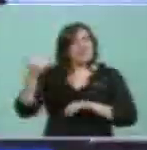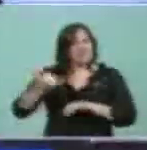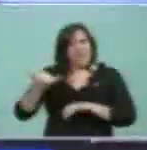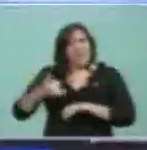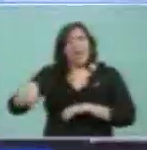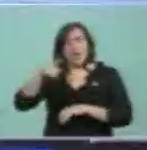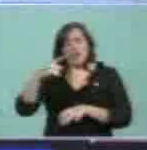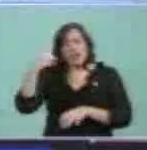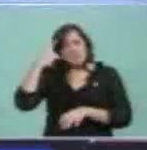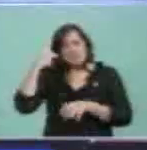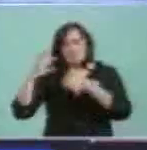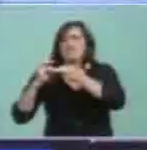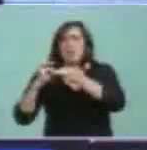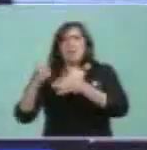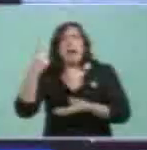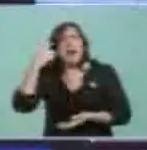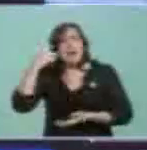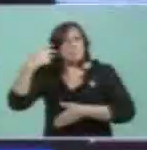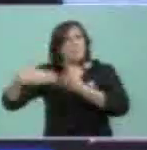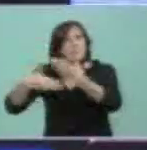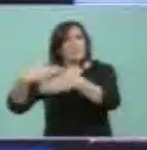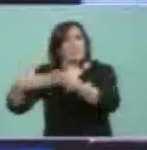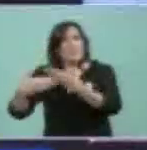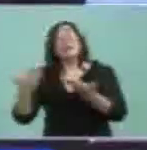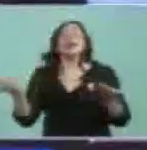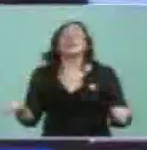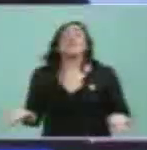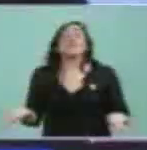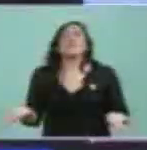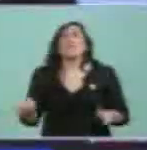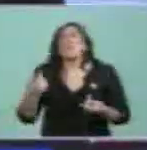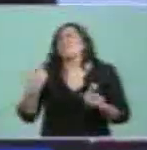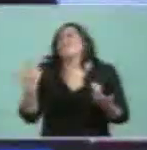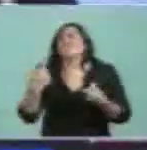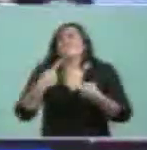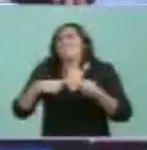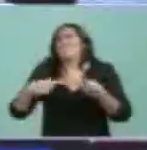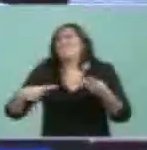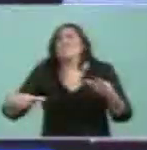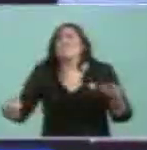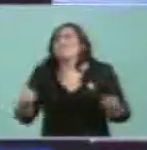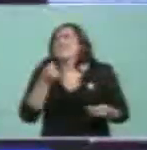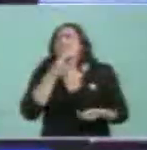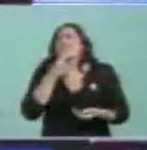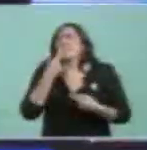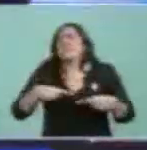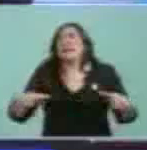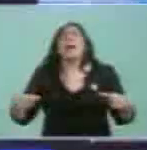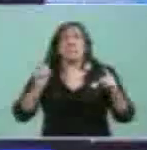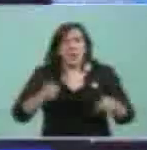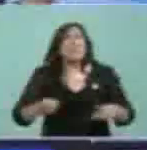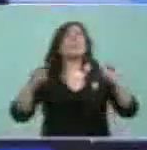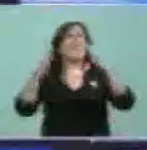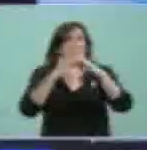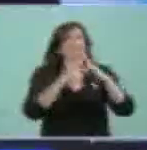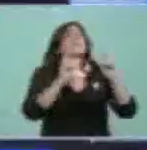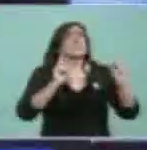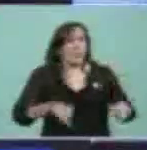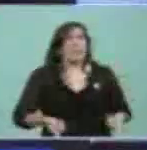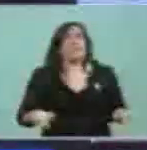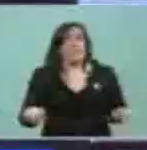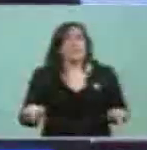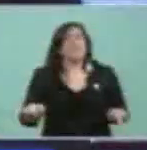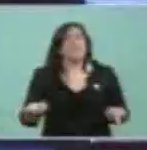aprendizaje. Y entonces, qué sé yo, tantísimas otras casas, otras cosas, casas también, sí, casas.